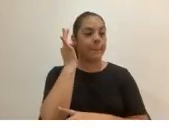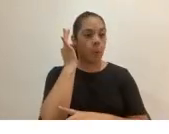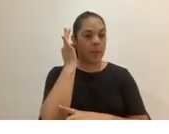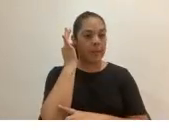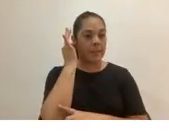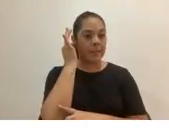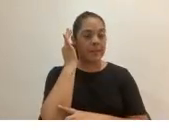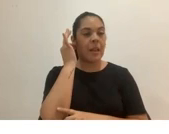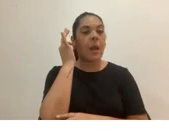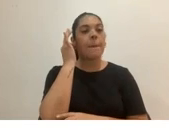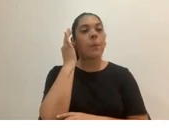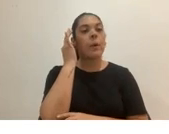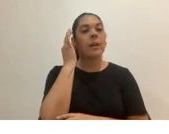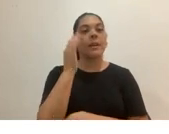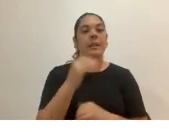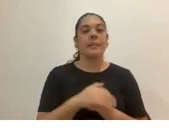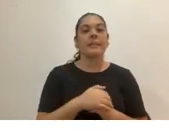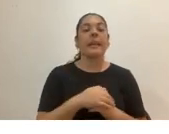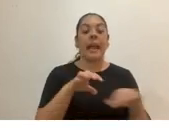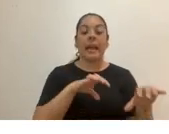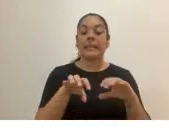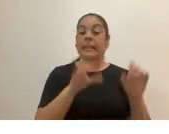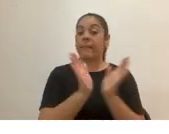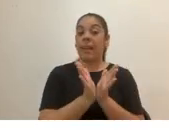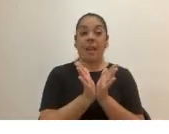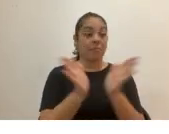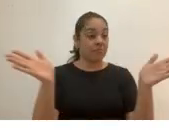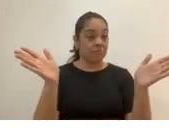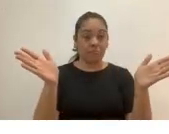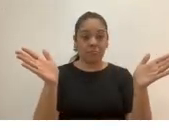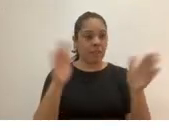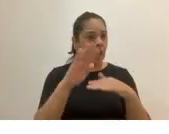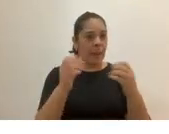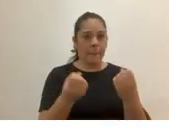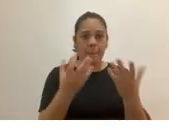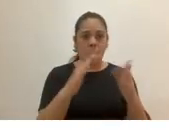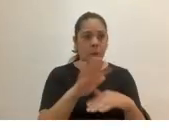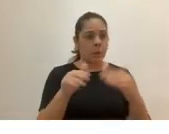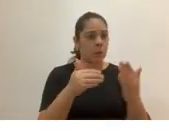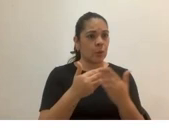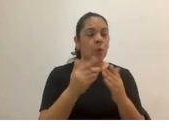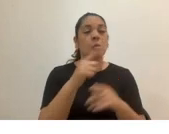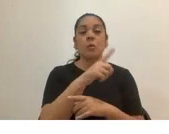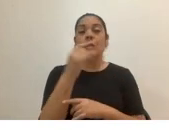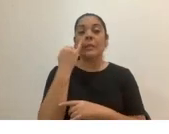de una actividad abierta al público en general entonces si ustedes gustan participar